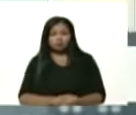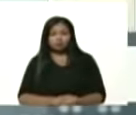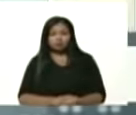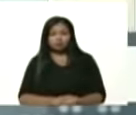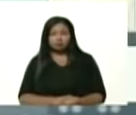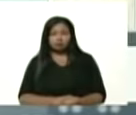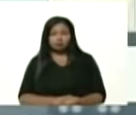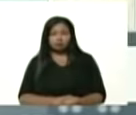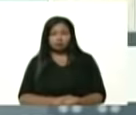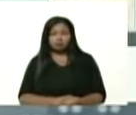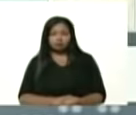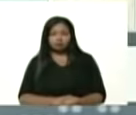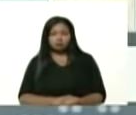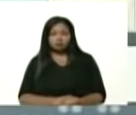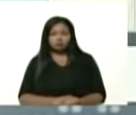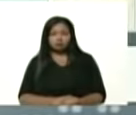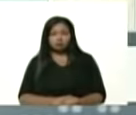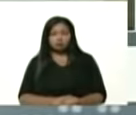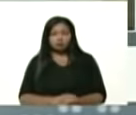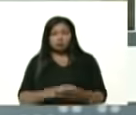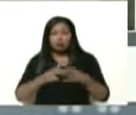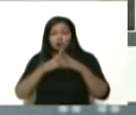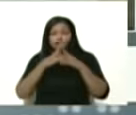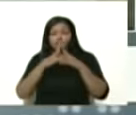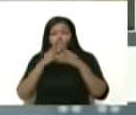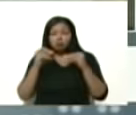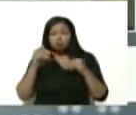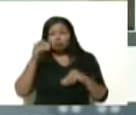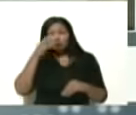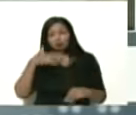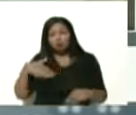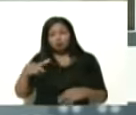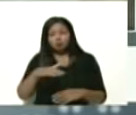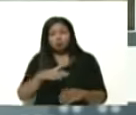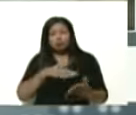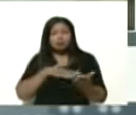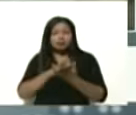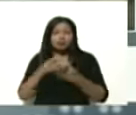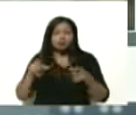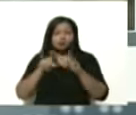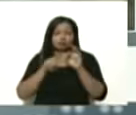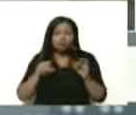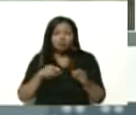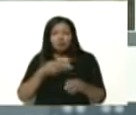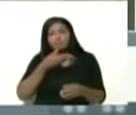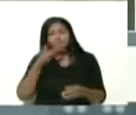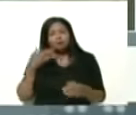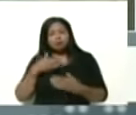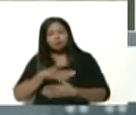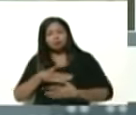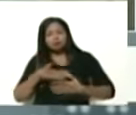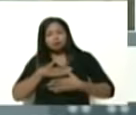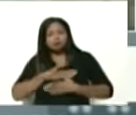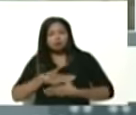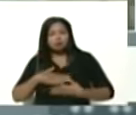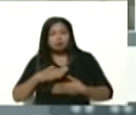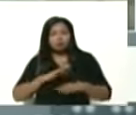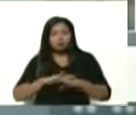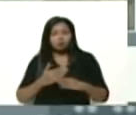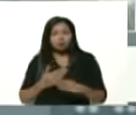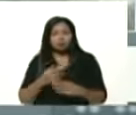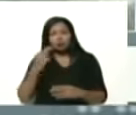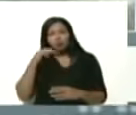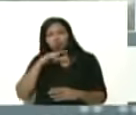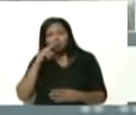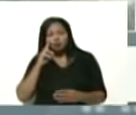En toda la población. Y garantizar las mejores condiciones, porque en octubre,